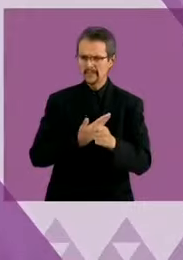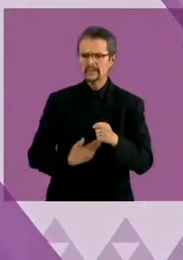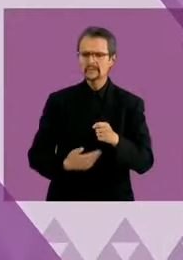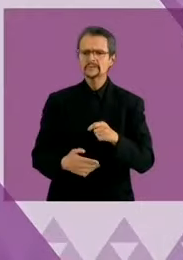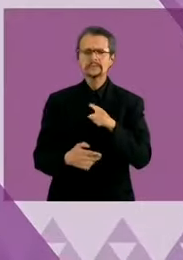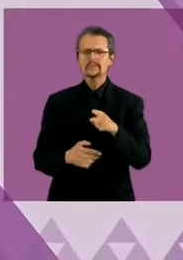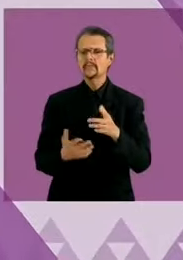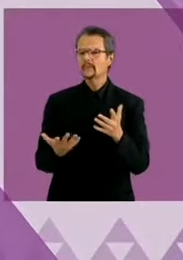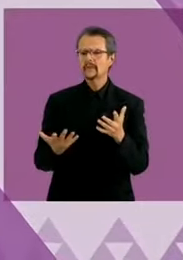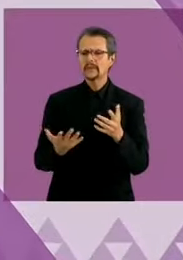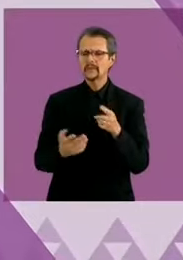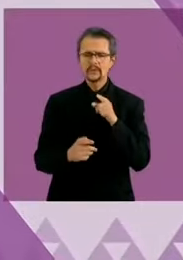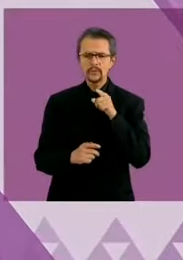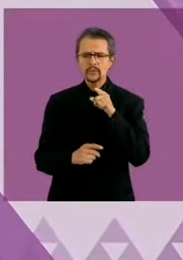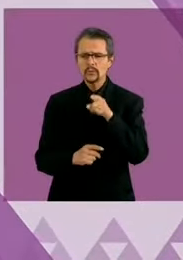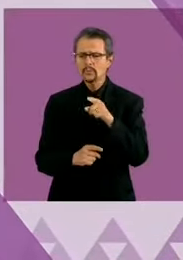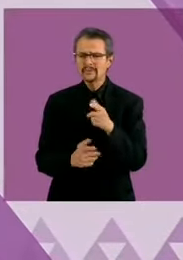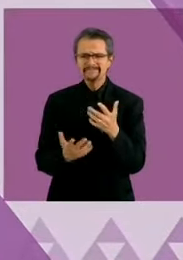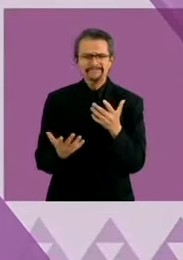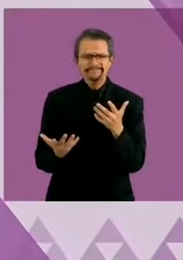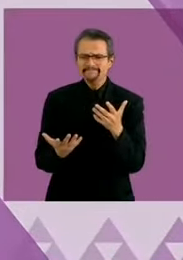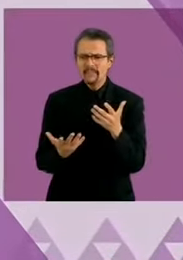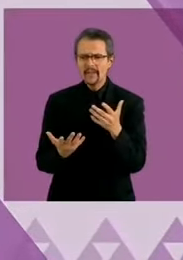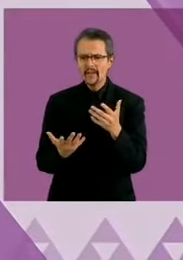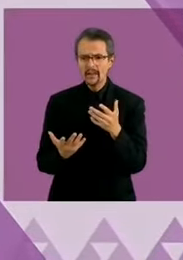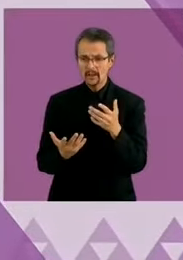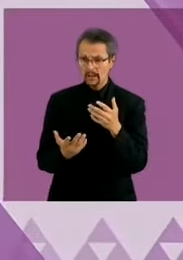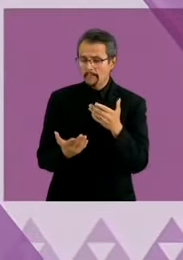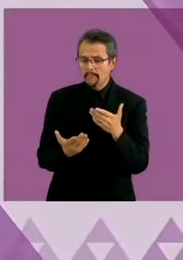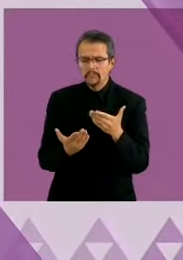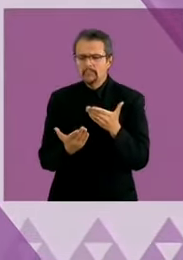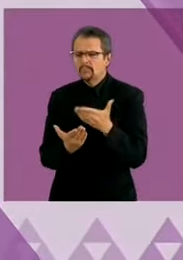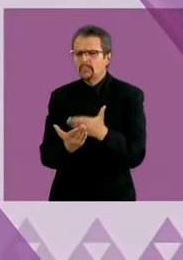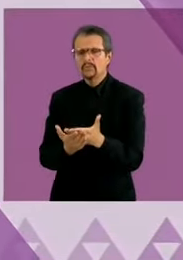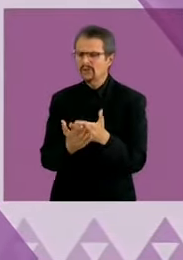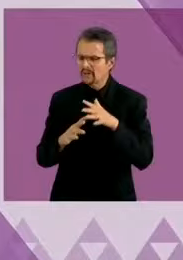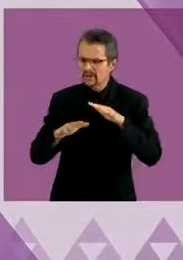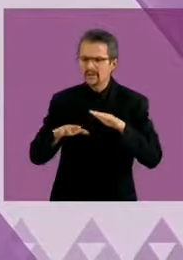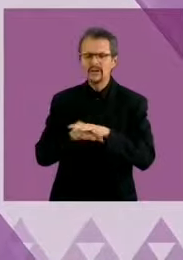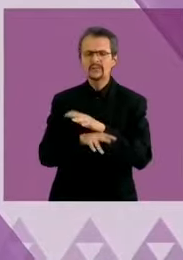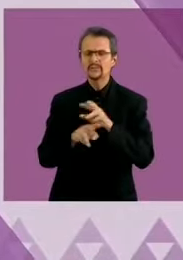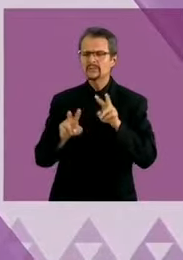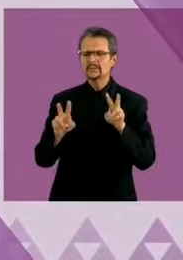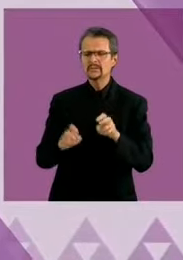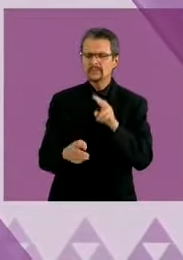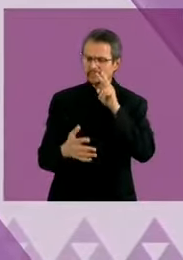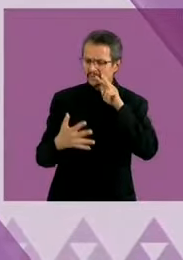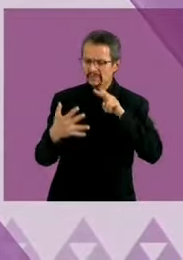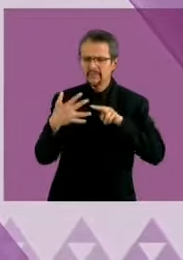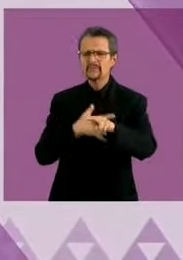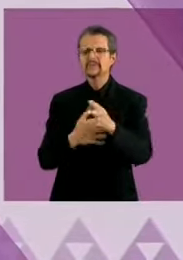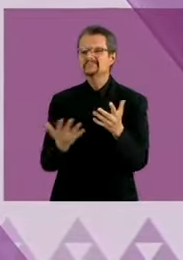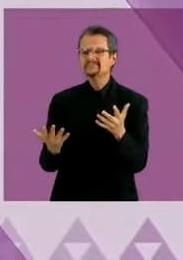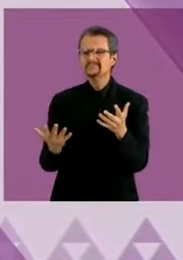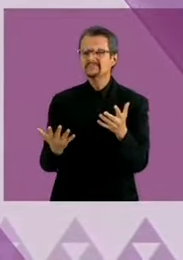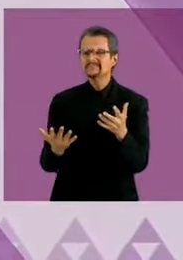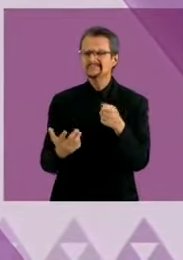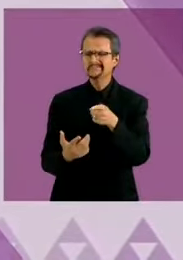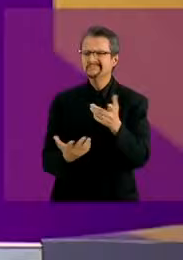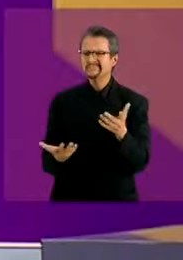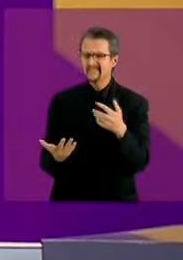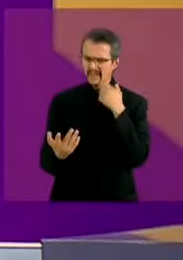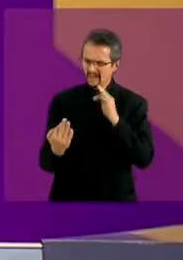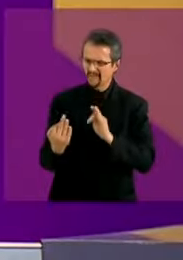el cambio significativo que aportaría y marcaría la diferencia en materia de transparencia, acceso a la información y rendición de cuentas?